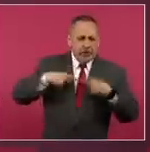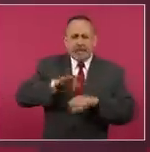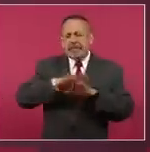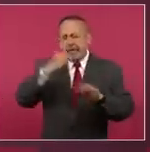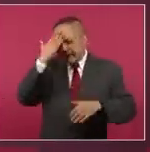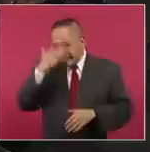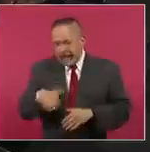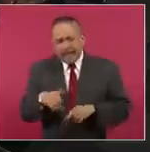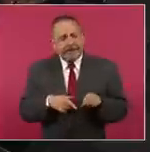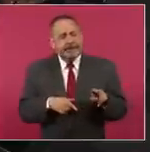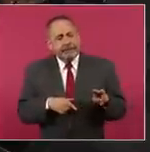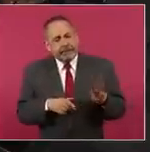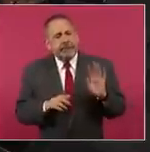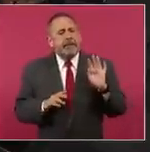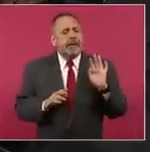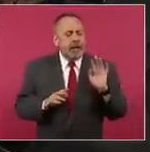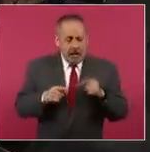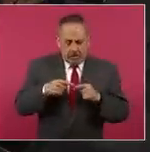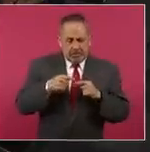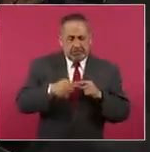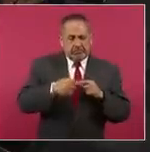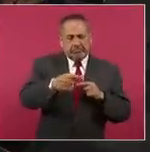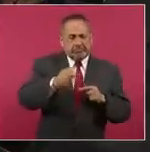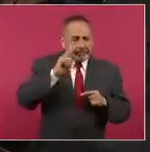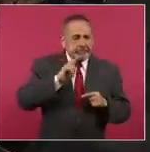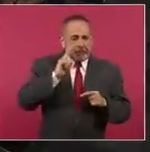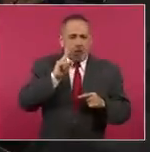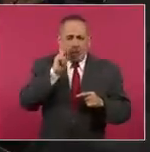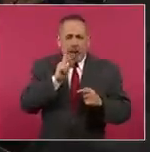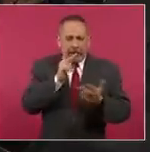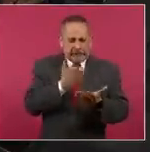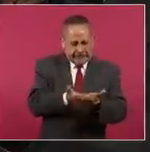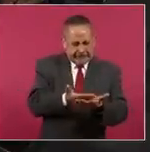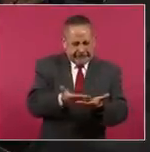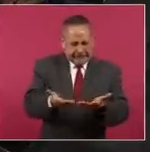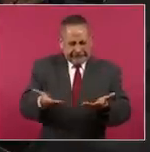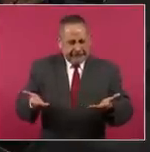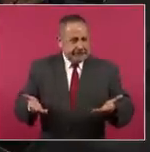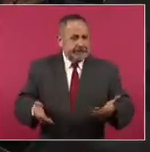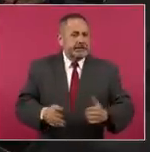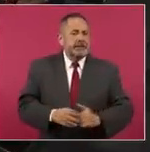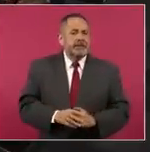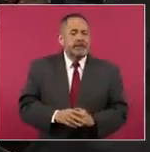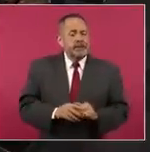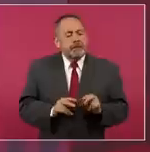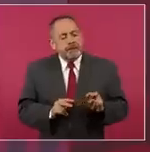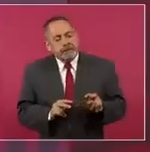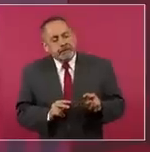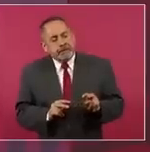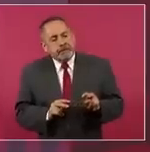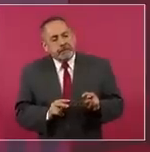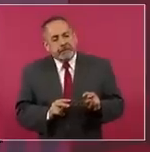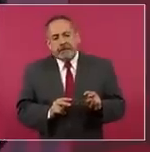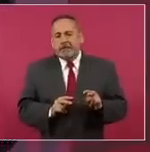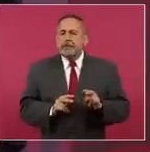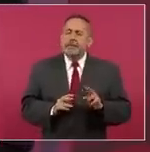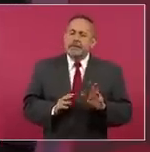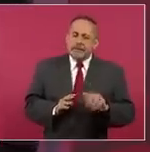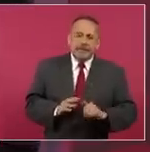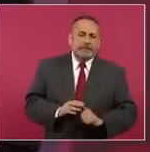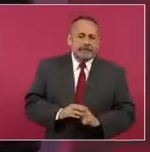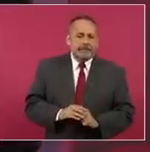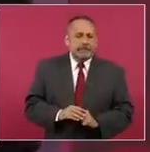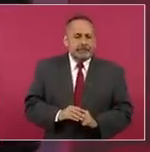va a